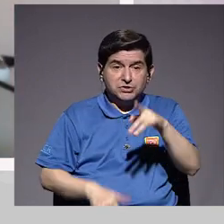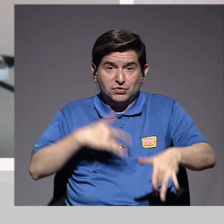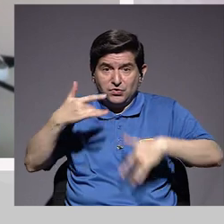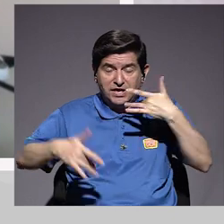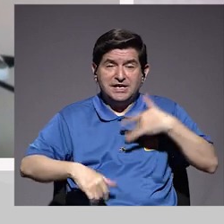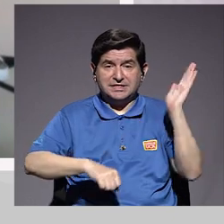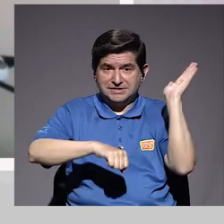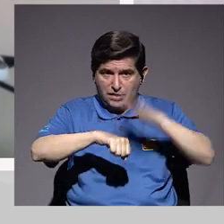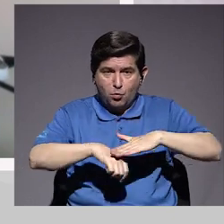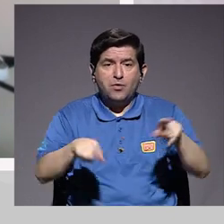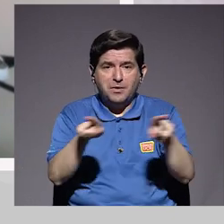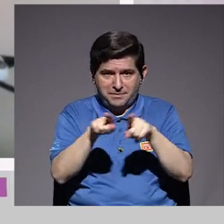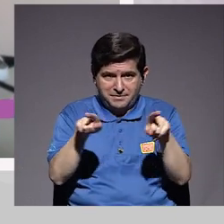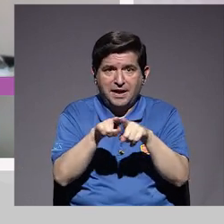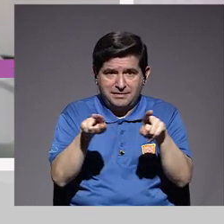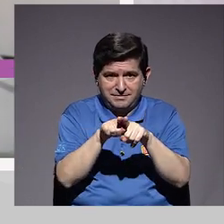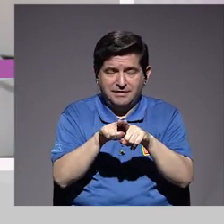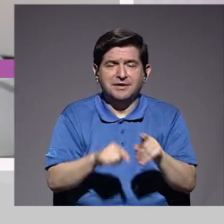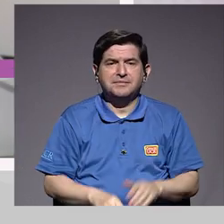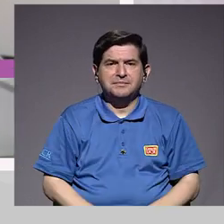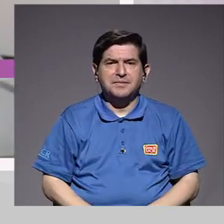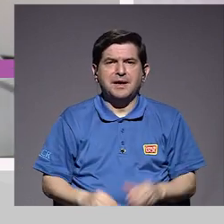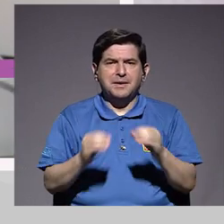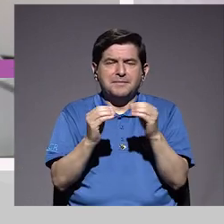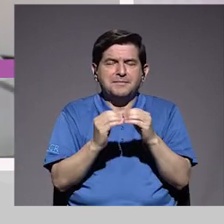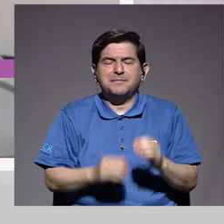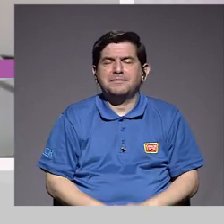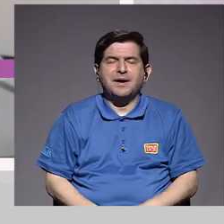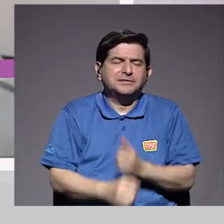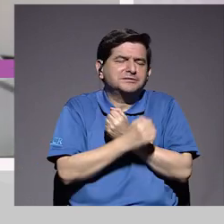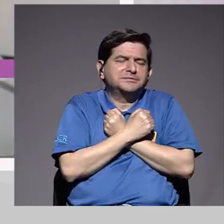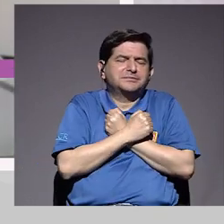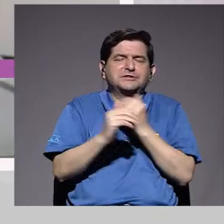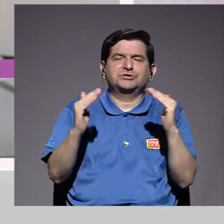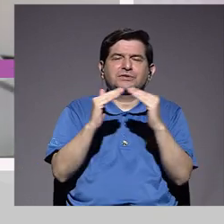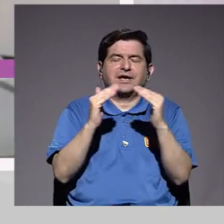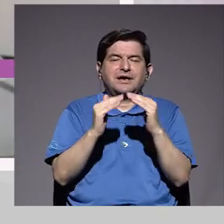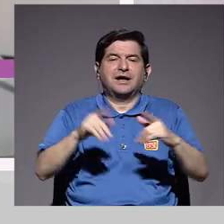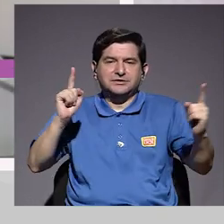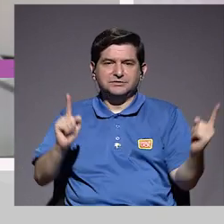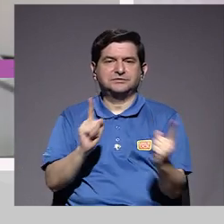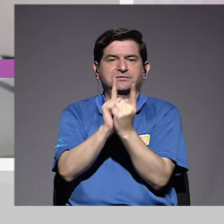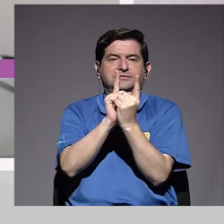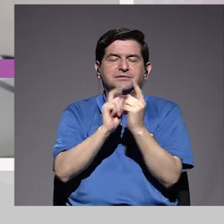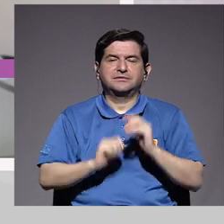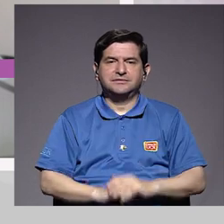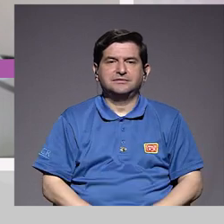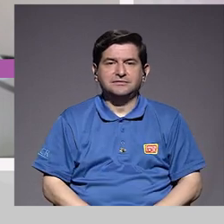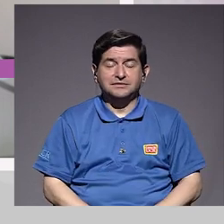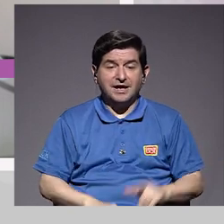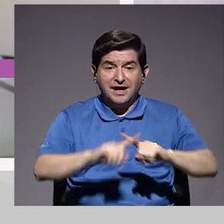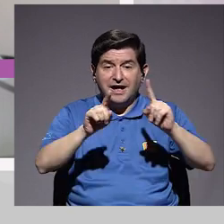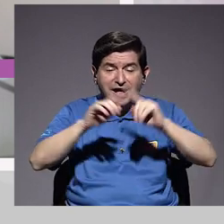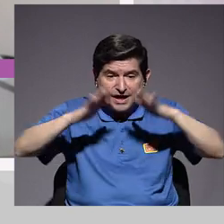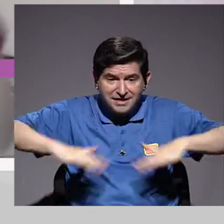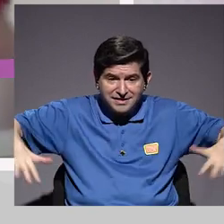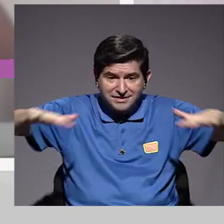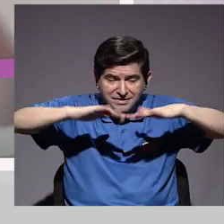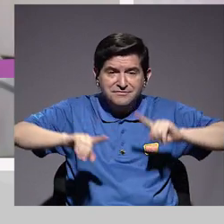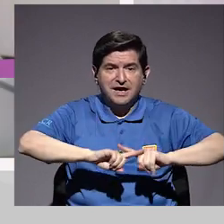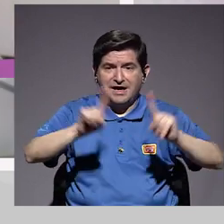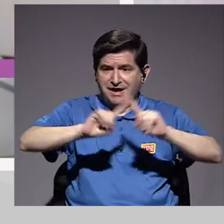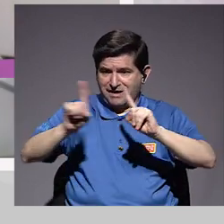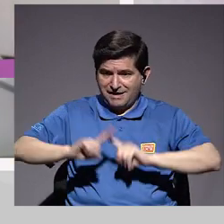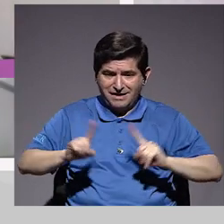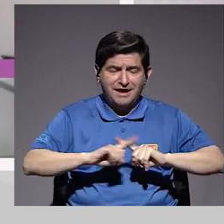generaba, pues, más pasión en la casa cuando se reencontraban. Entonces, hay un montón de escenarios, un montón de escenarios diferentes que están haciendo